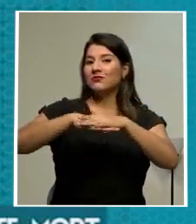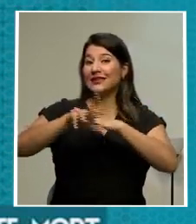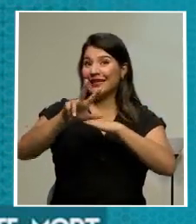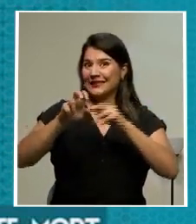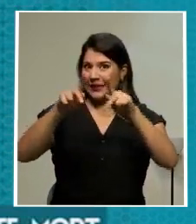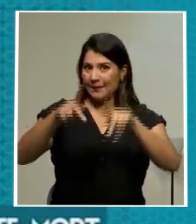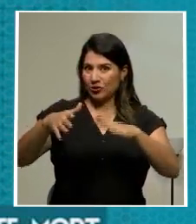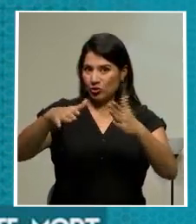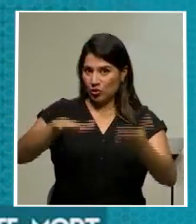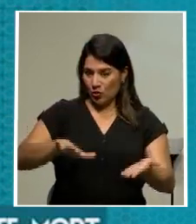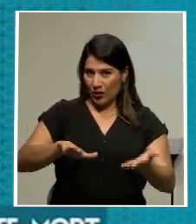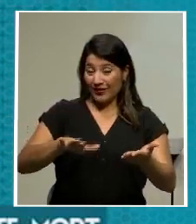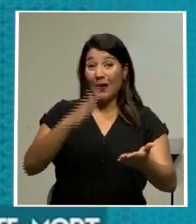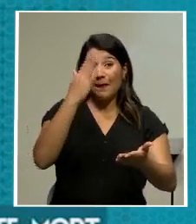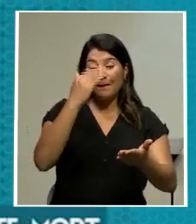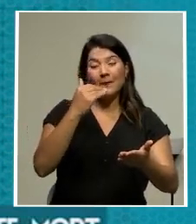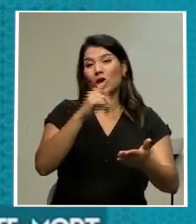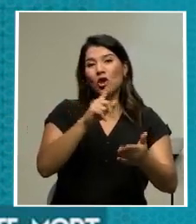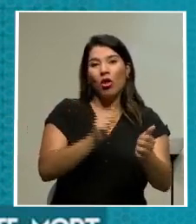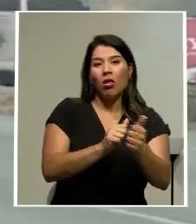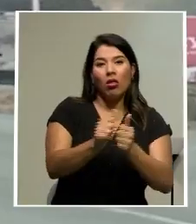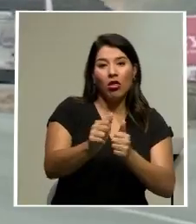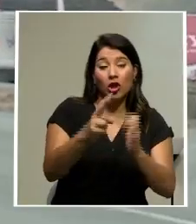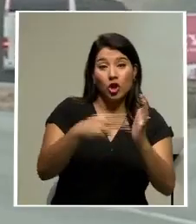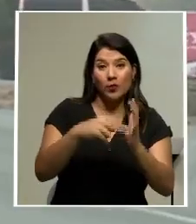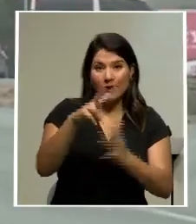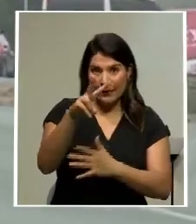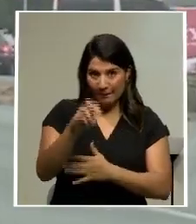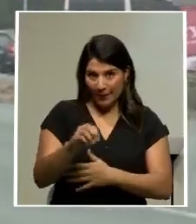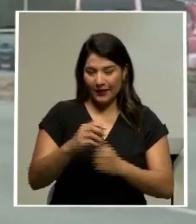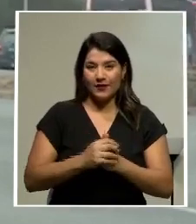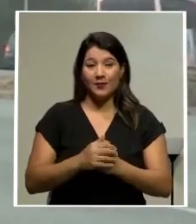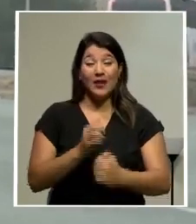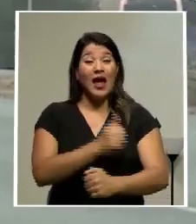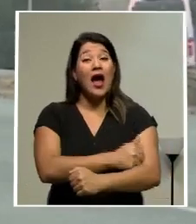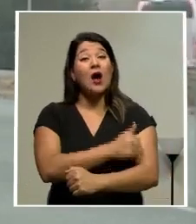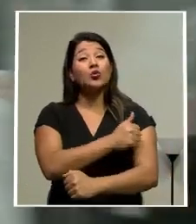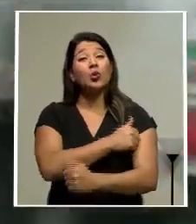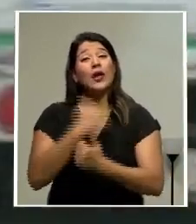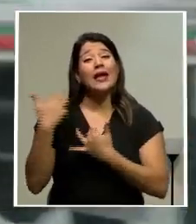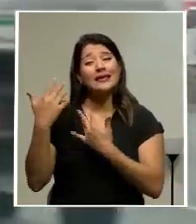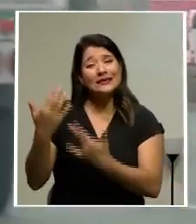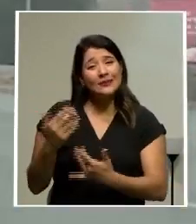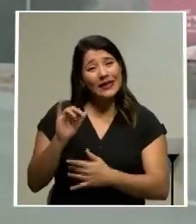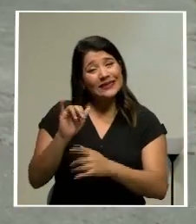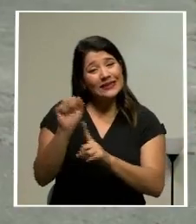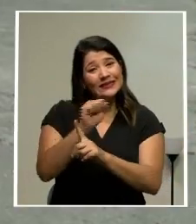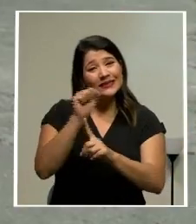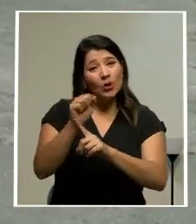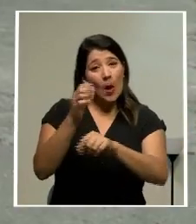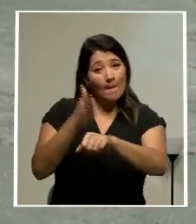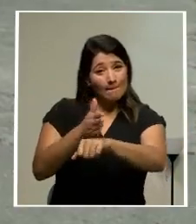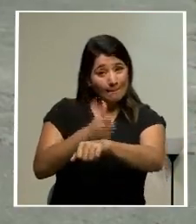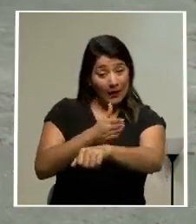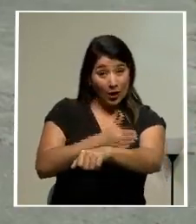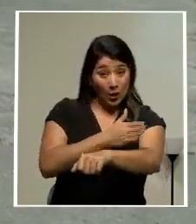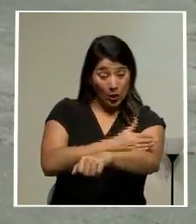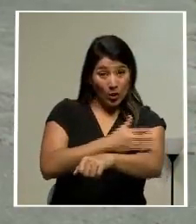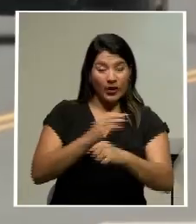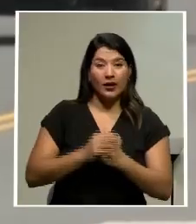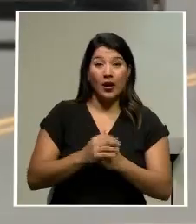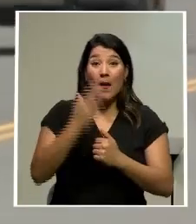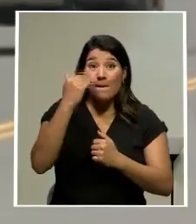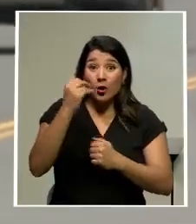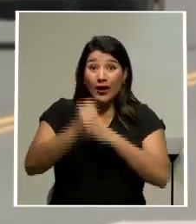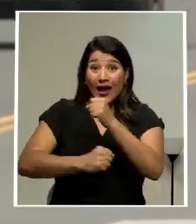o al menos que no exceda ampliamente esta cifra. Las autoridades esperan que este panorama mejore para los últimos meses del año, ya